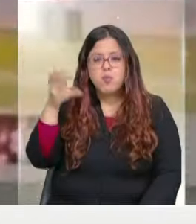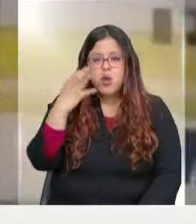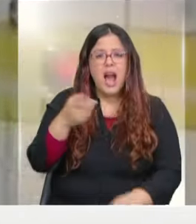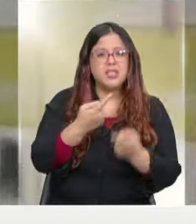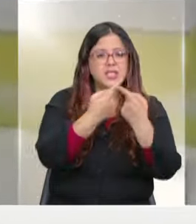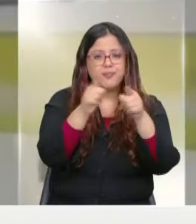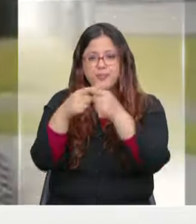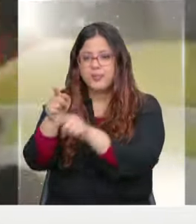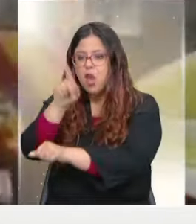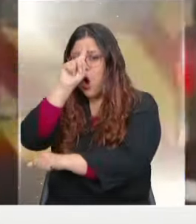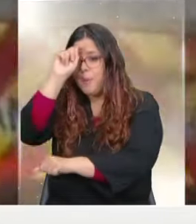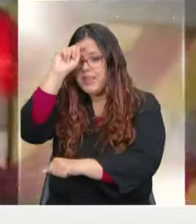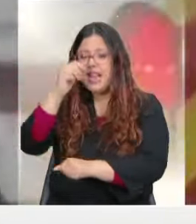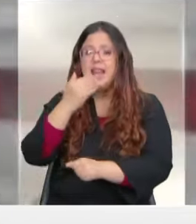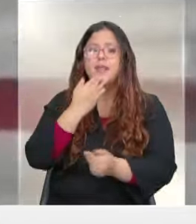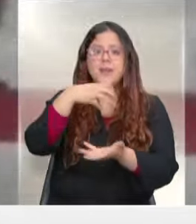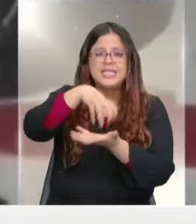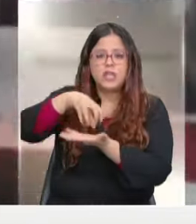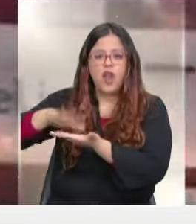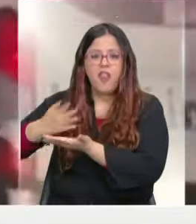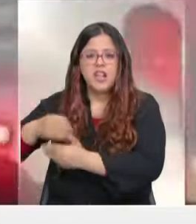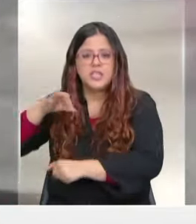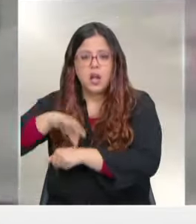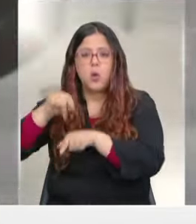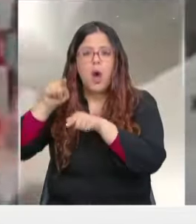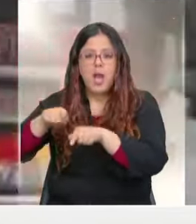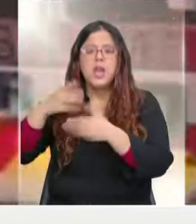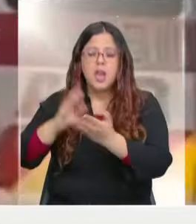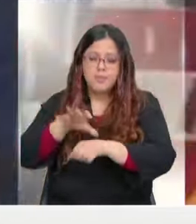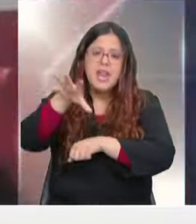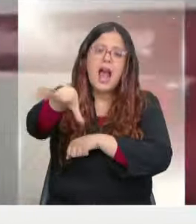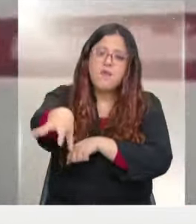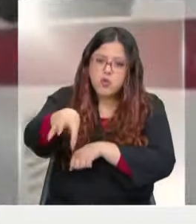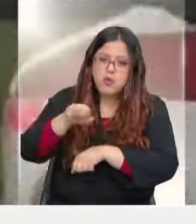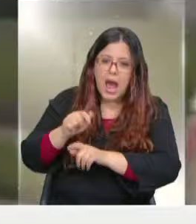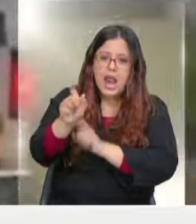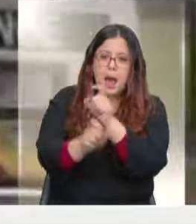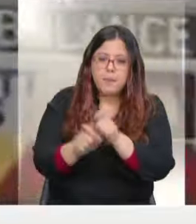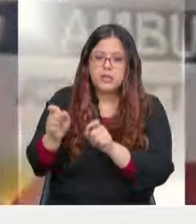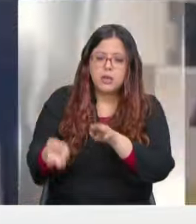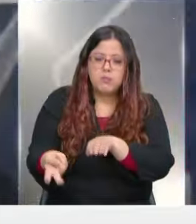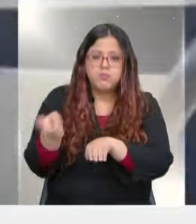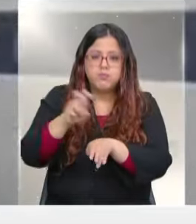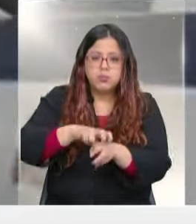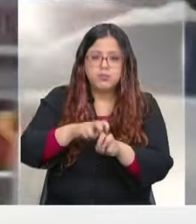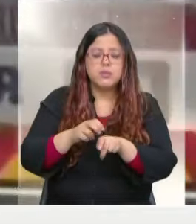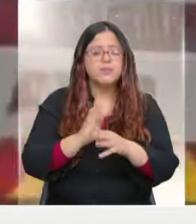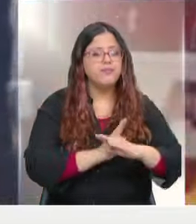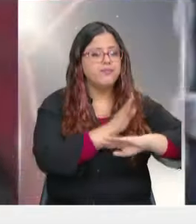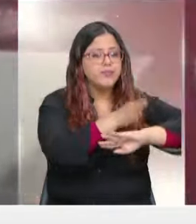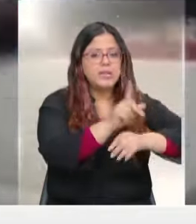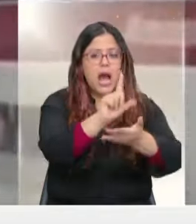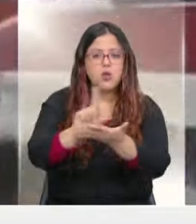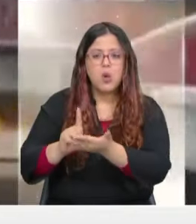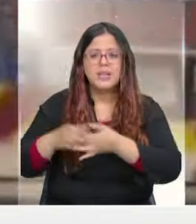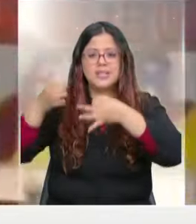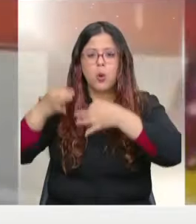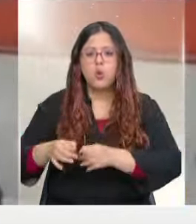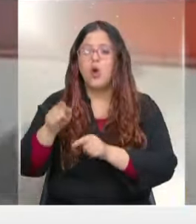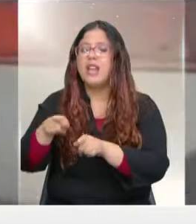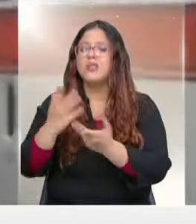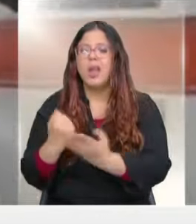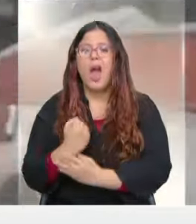los diversos hospitales y centros médicos se dispusieron para ir a buscarlos y llevarlos a zonas seguras. Es la evacuación de